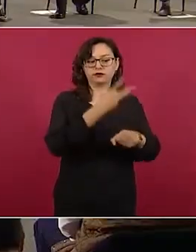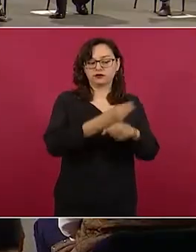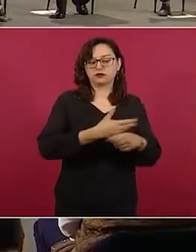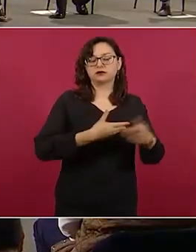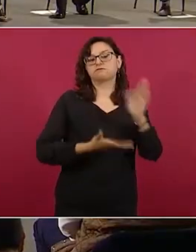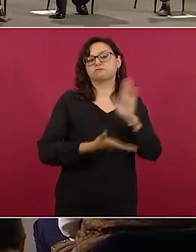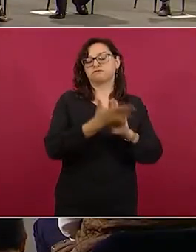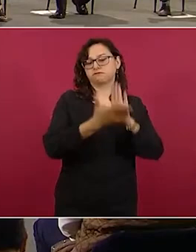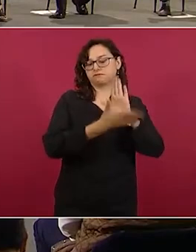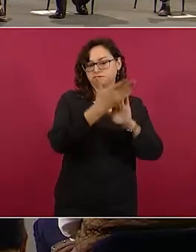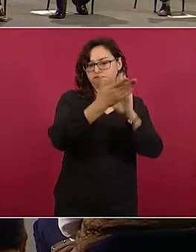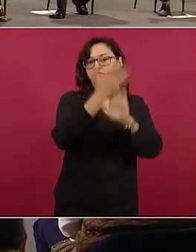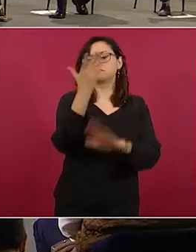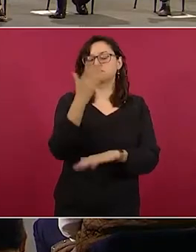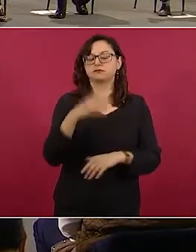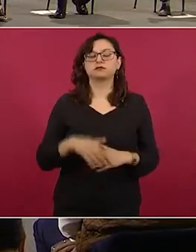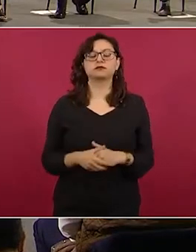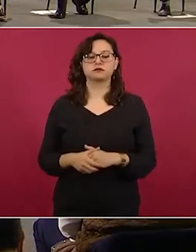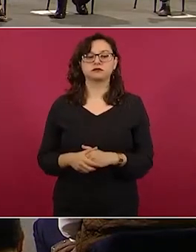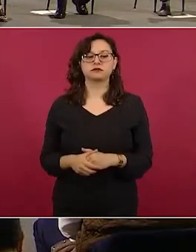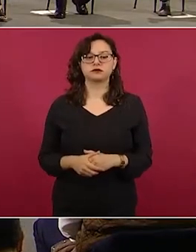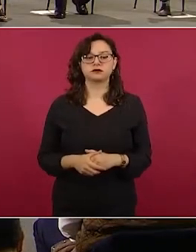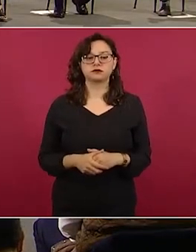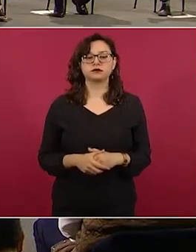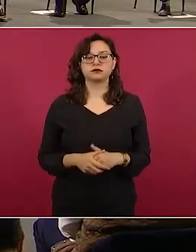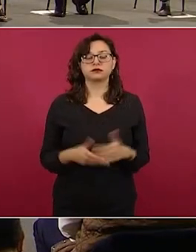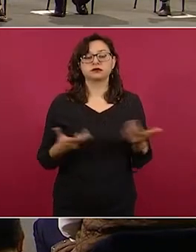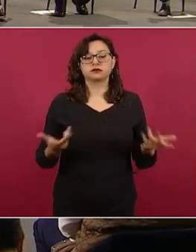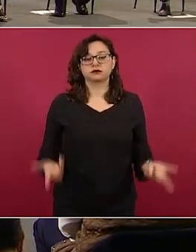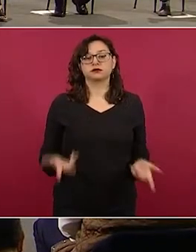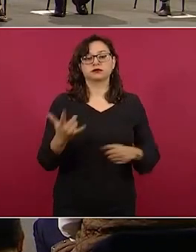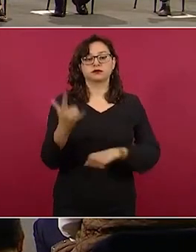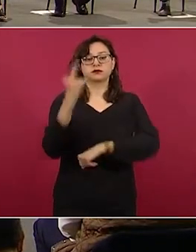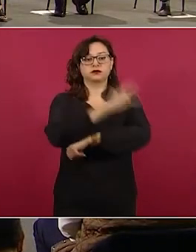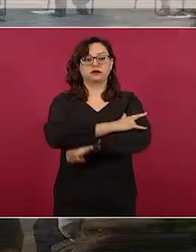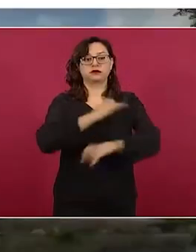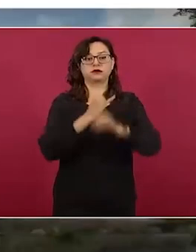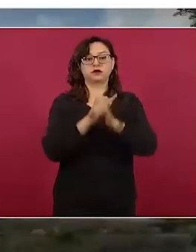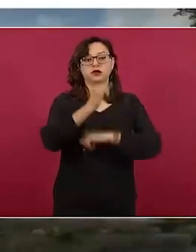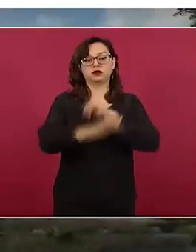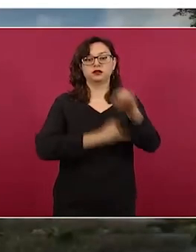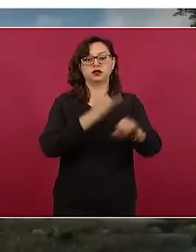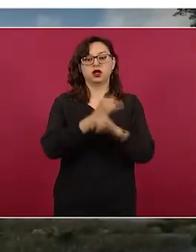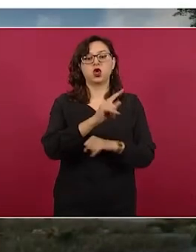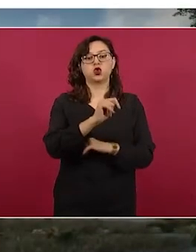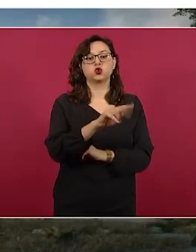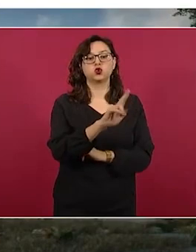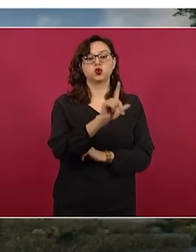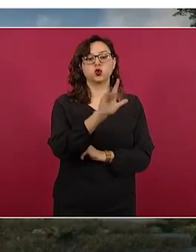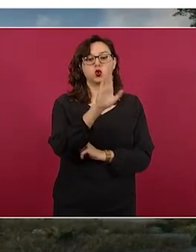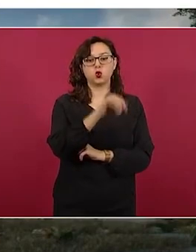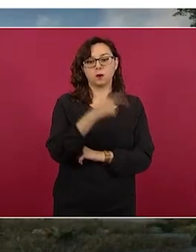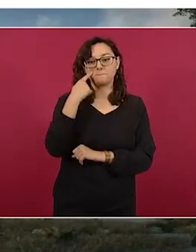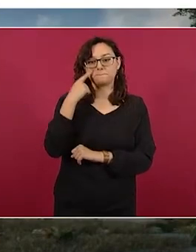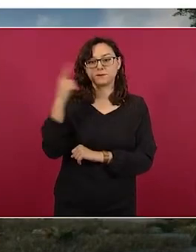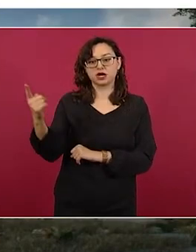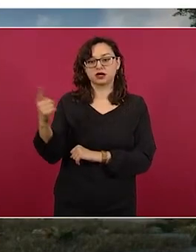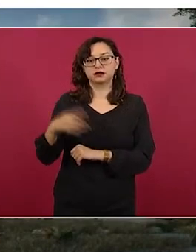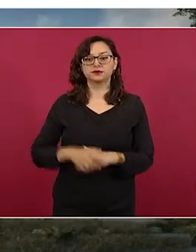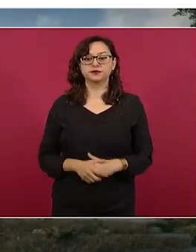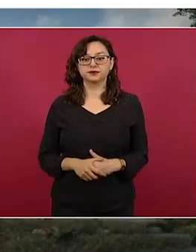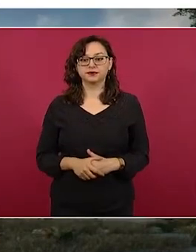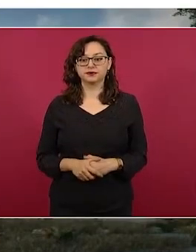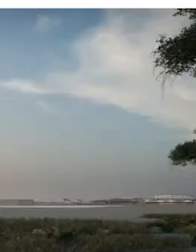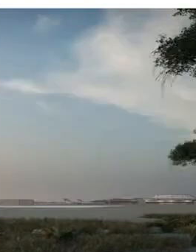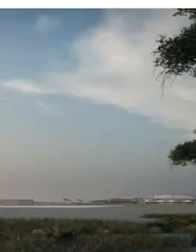en la península de Yucatán. Hablando del Aeropuerto Internacional de Tulum, del Aeropuerto Felipe Carrillo Puerto,